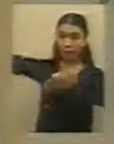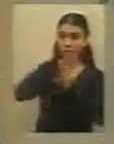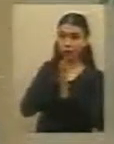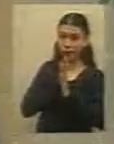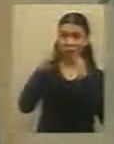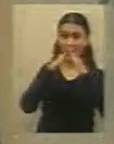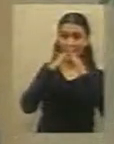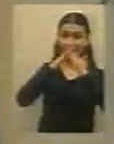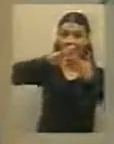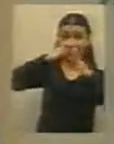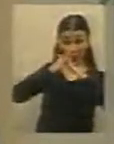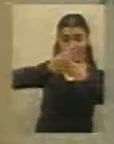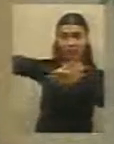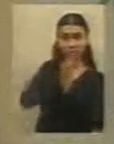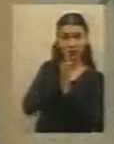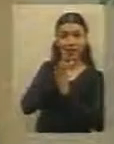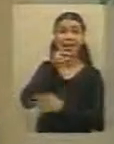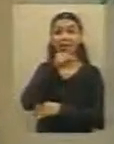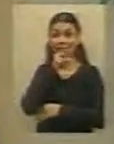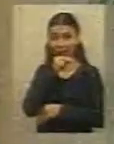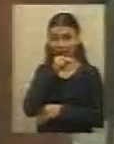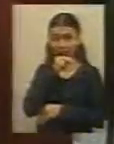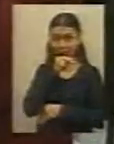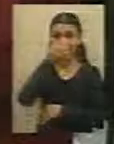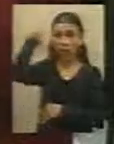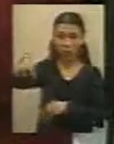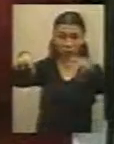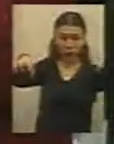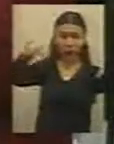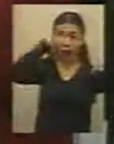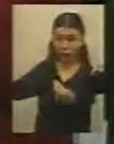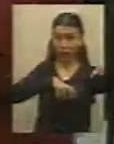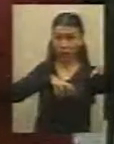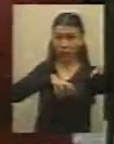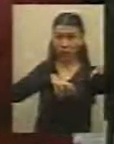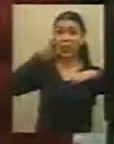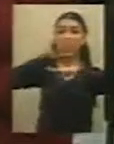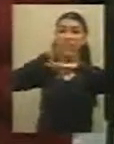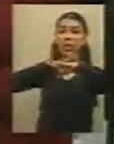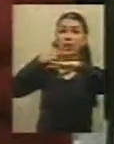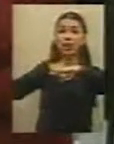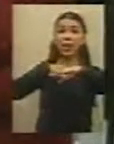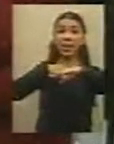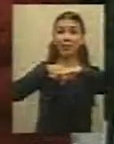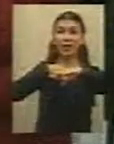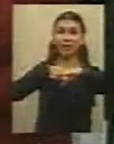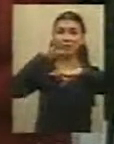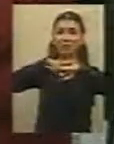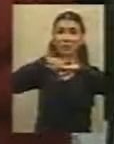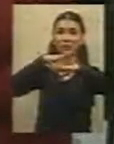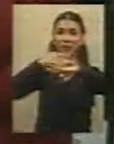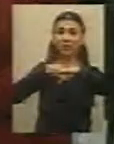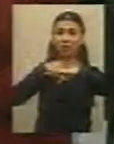Que estas tres manzanas siguen perteneciendo a la finca El Pongo. ¿Y dónde está el problema? O sea, eso... A el problema es los vecinos que